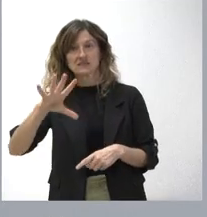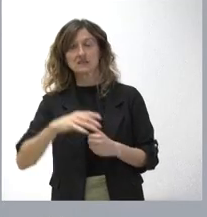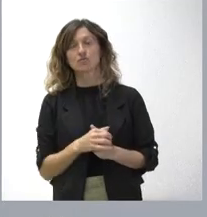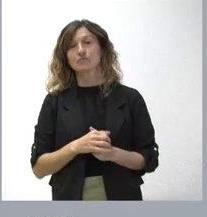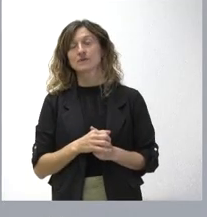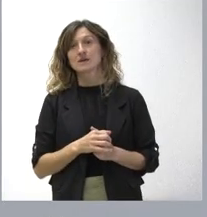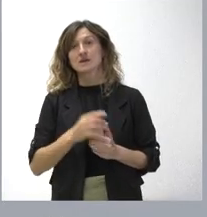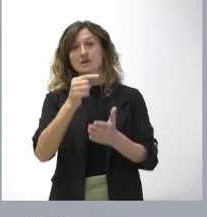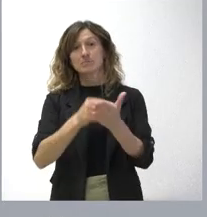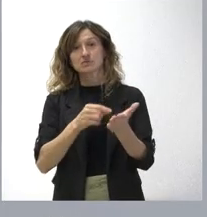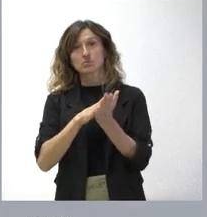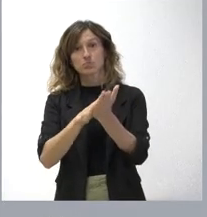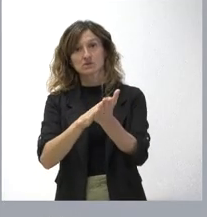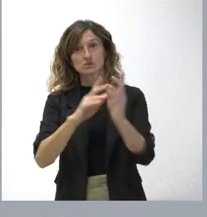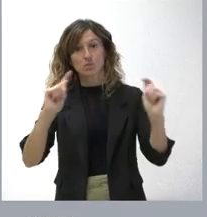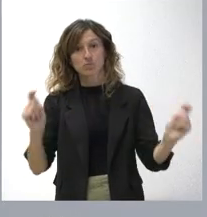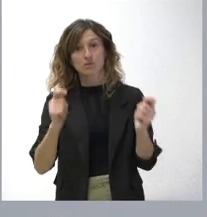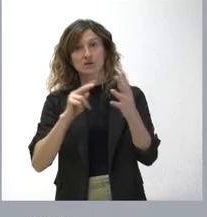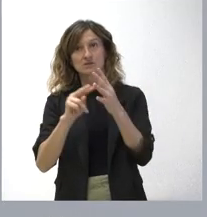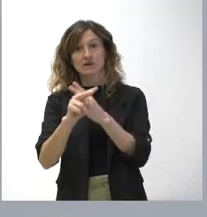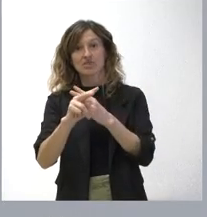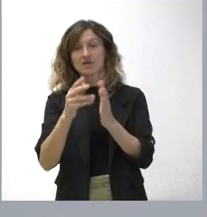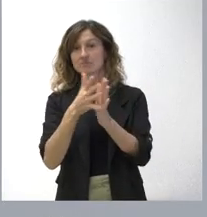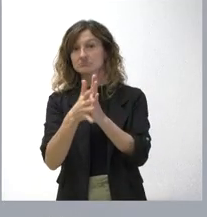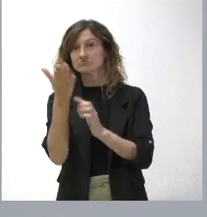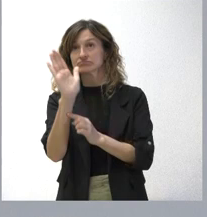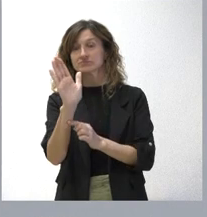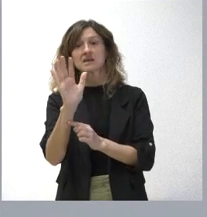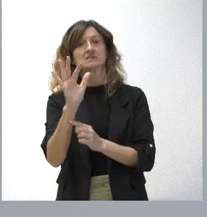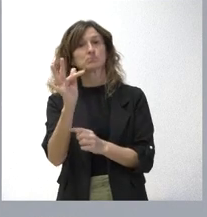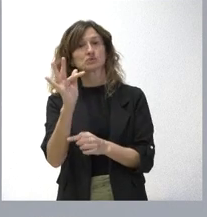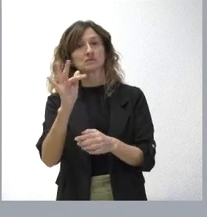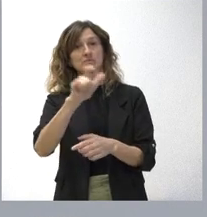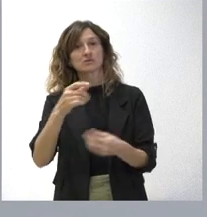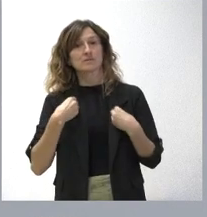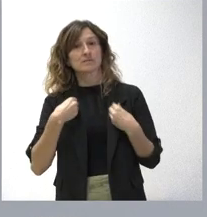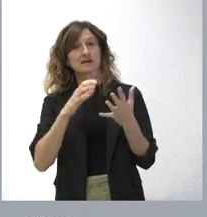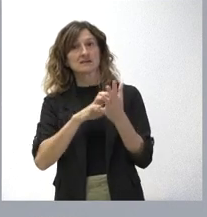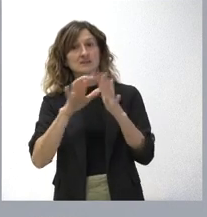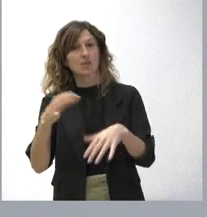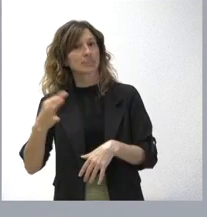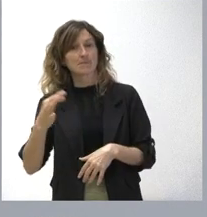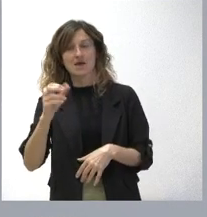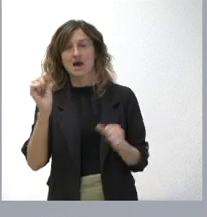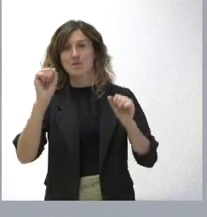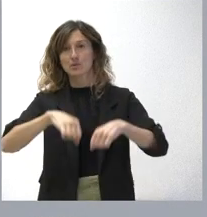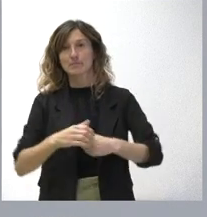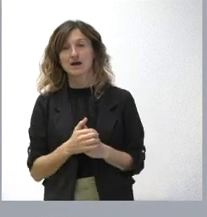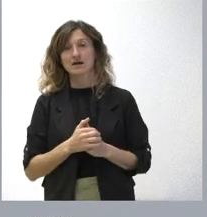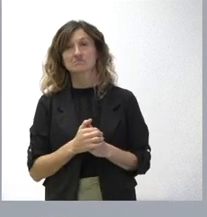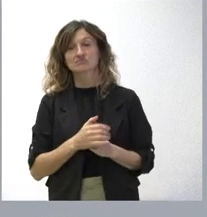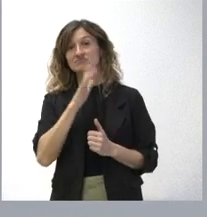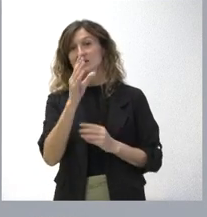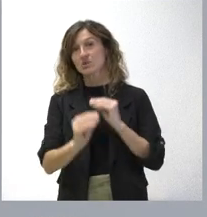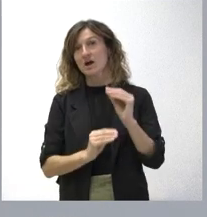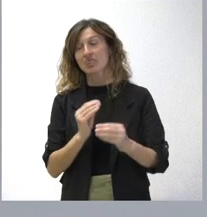este presupuesto que hemos presentado públicamente con transparencia es un buen presupuesto para las personas de Castilla y León y merece ser aprobado. Y, por tanto, esto es lo que haríamos.